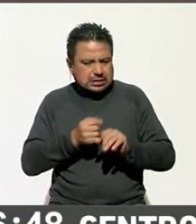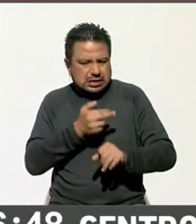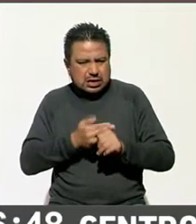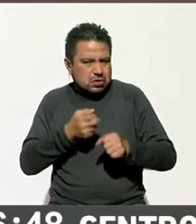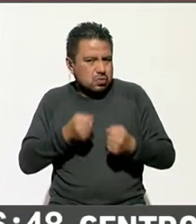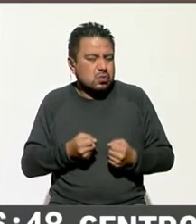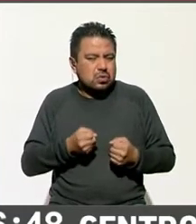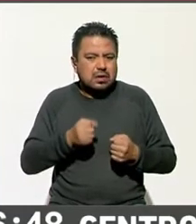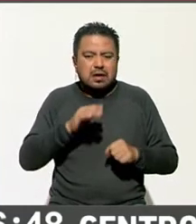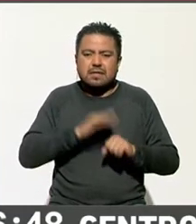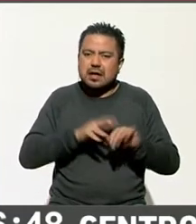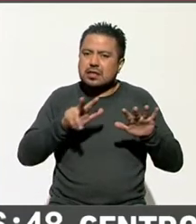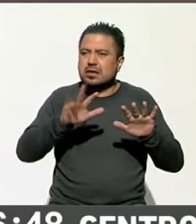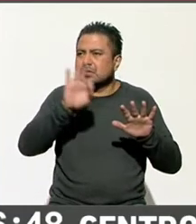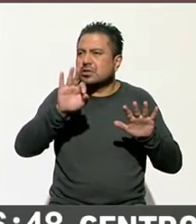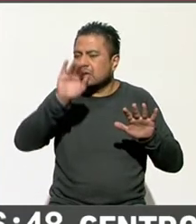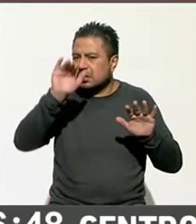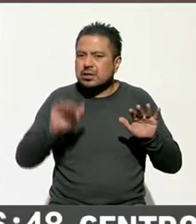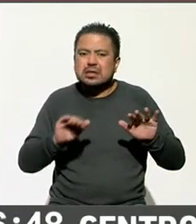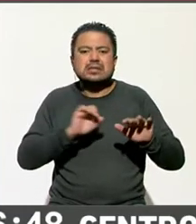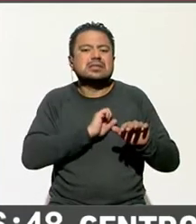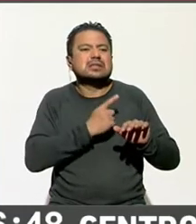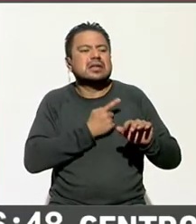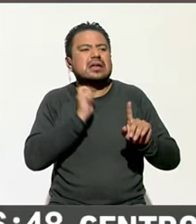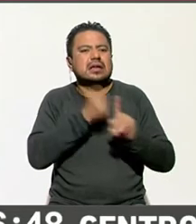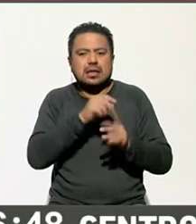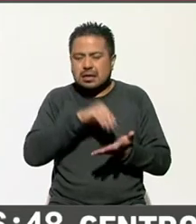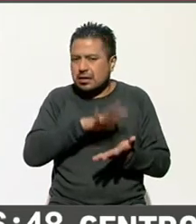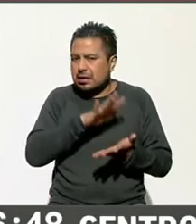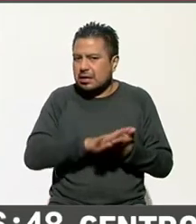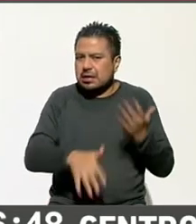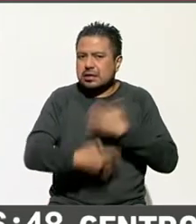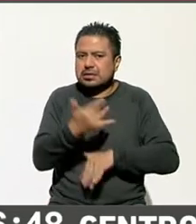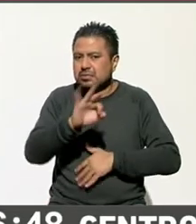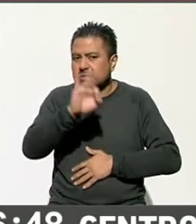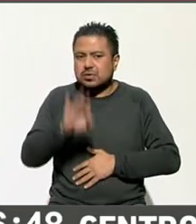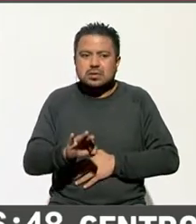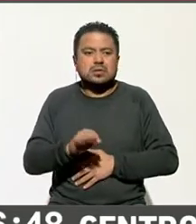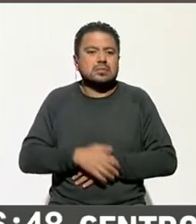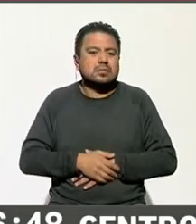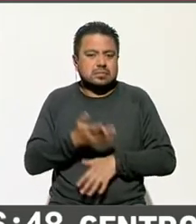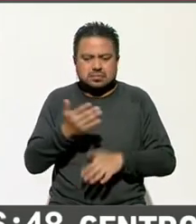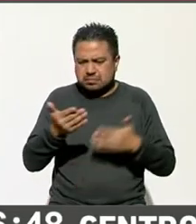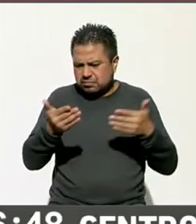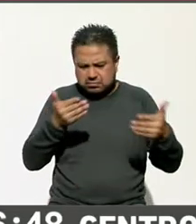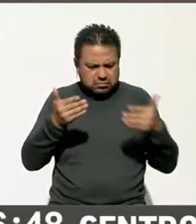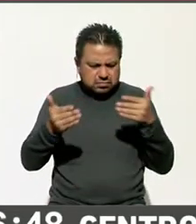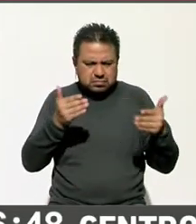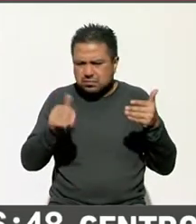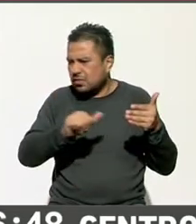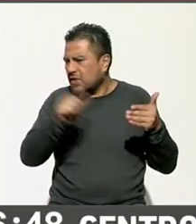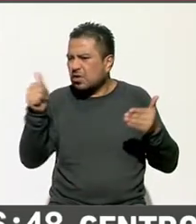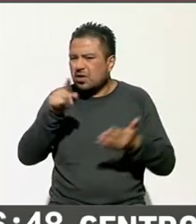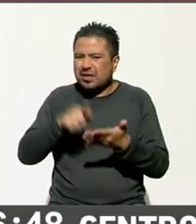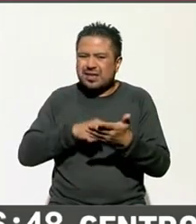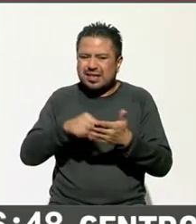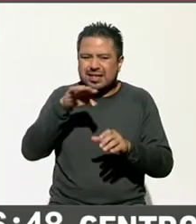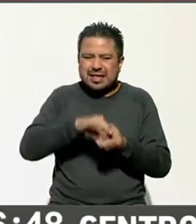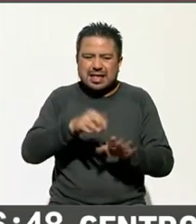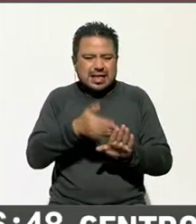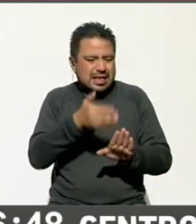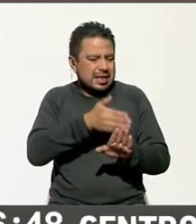30 a bajar el 28% y la salud ocupa el 15%. Si lo comparamos con otras elecciones,